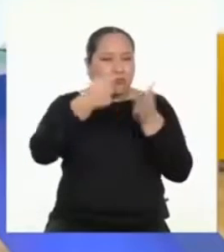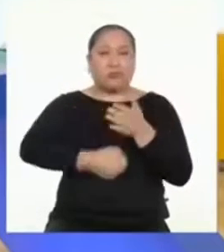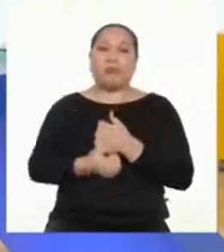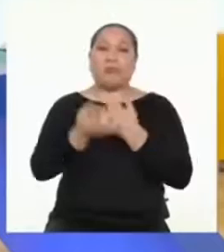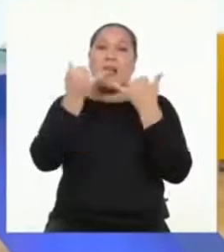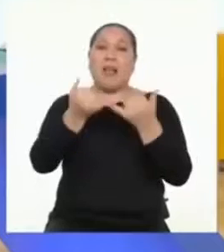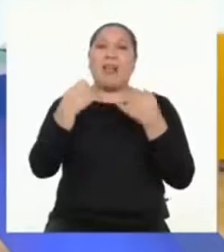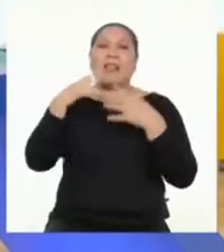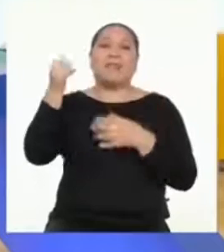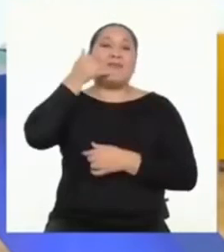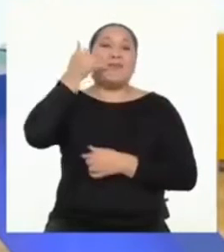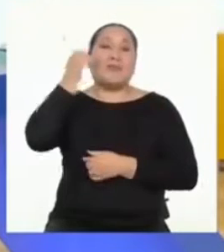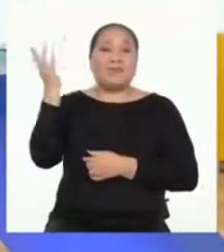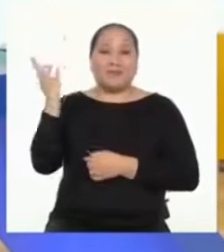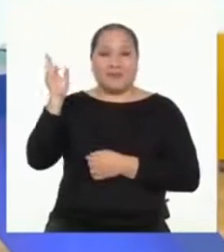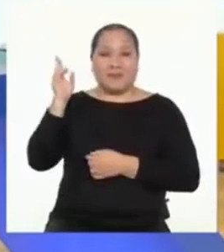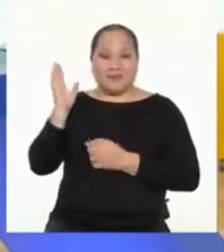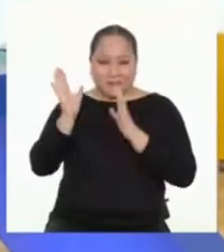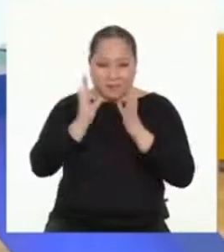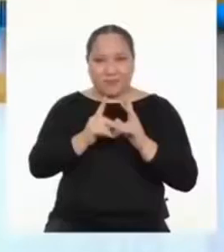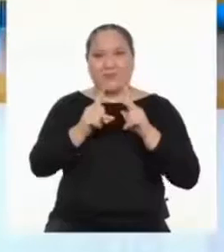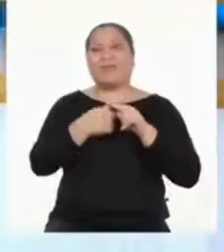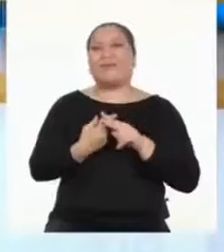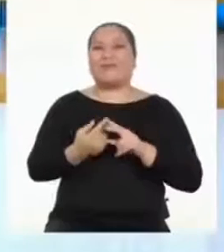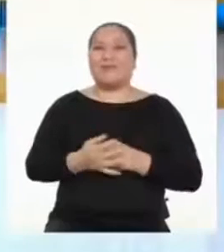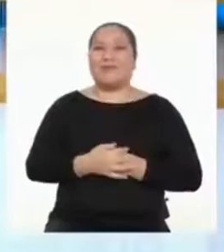Ahora sí, llamemos al profesor y preparémonos para empezar.